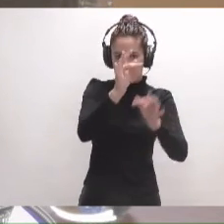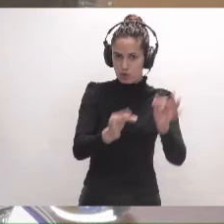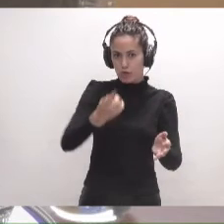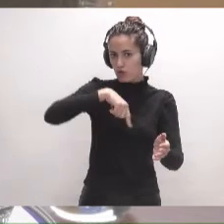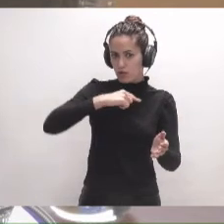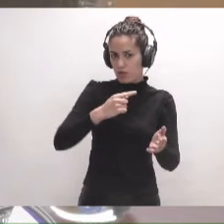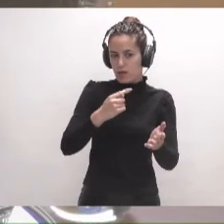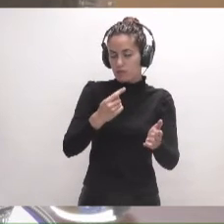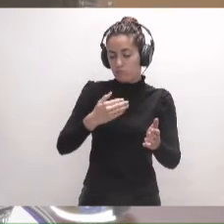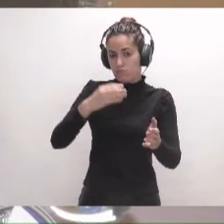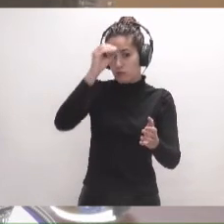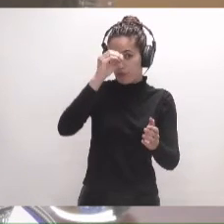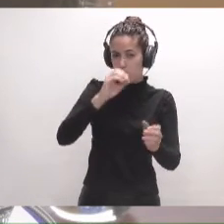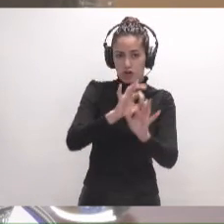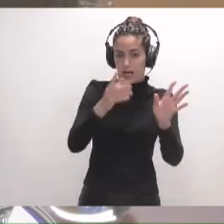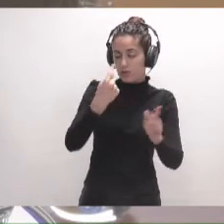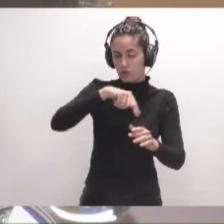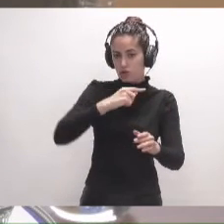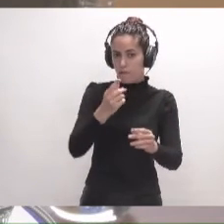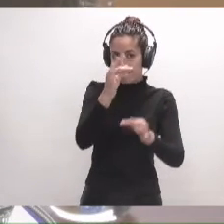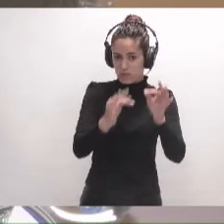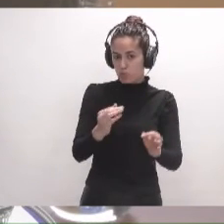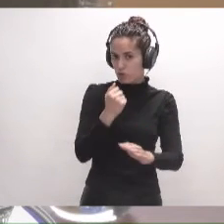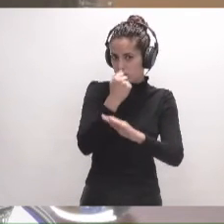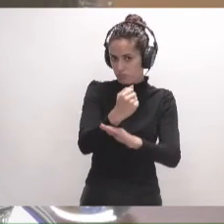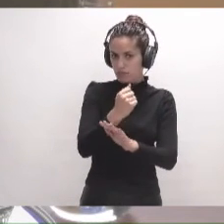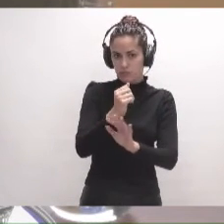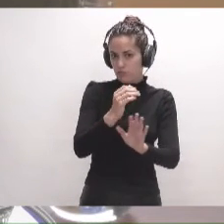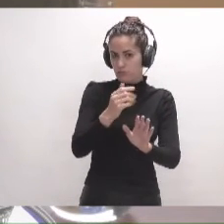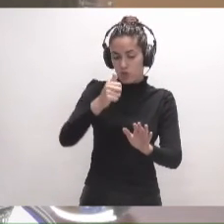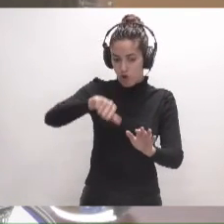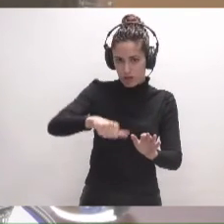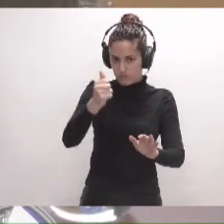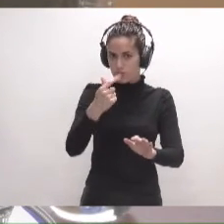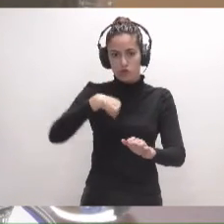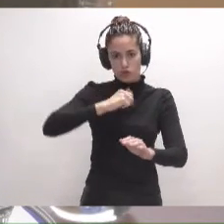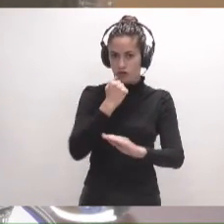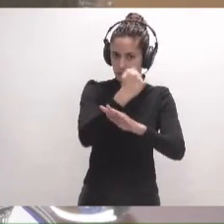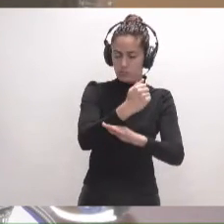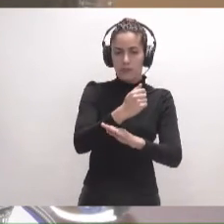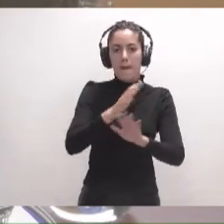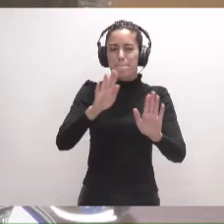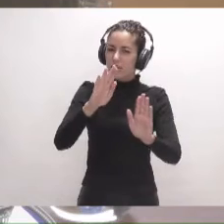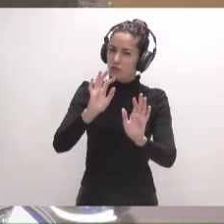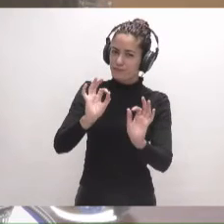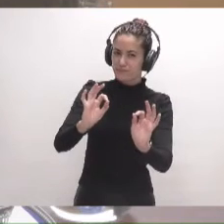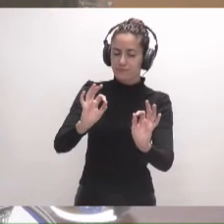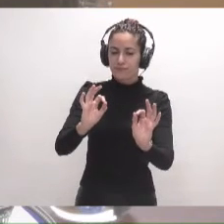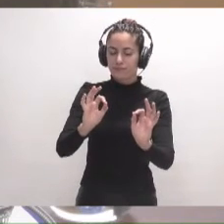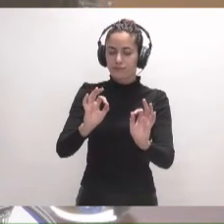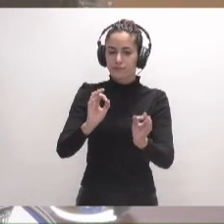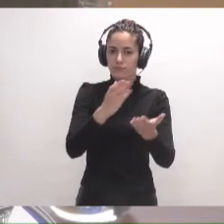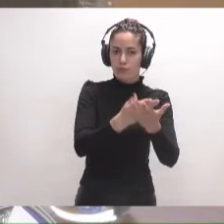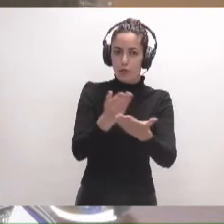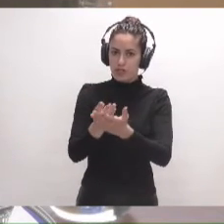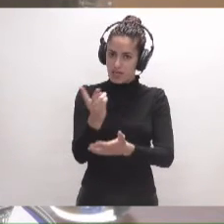posición queda clara de que vamos a apoyar a que estos presupuestos se aprueben hoy con el condicionante de que estas dos